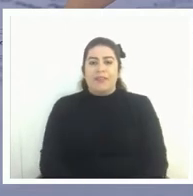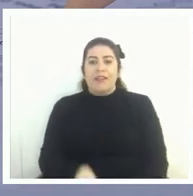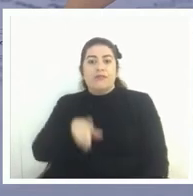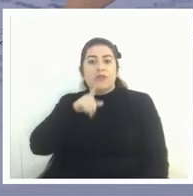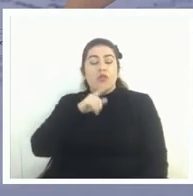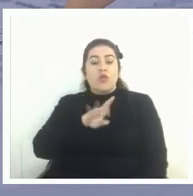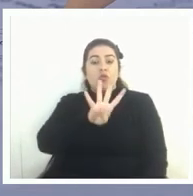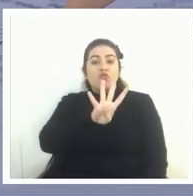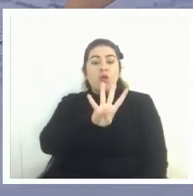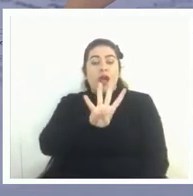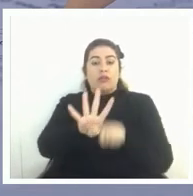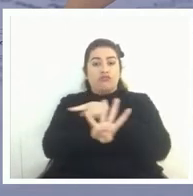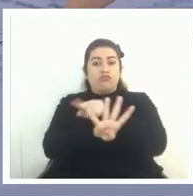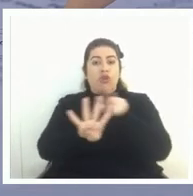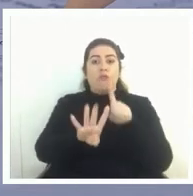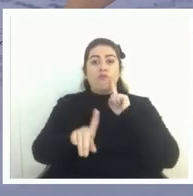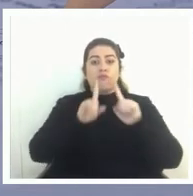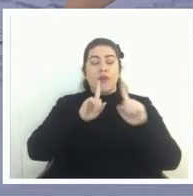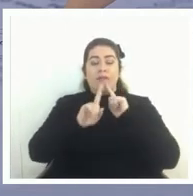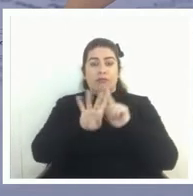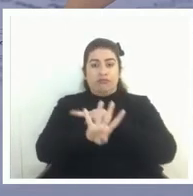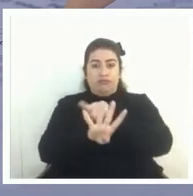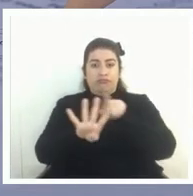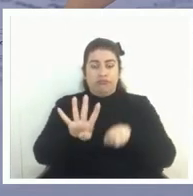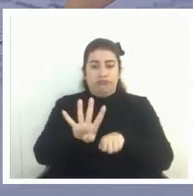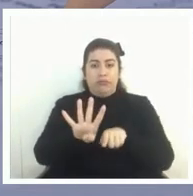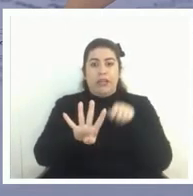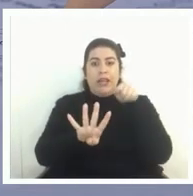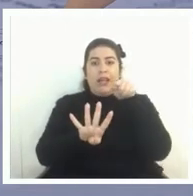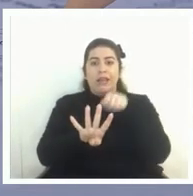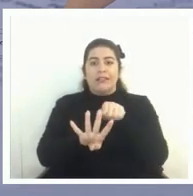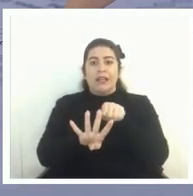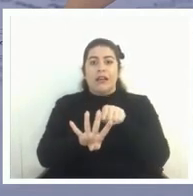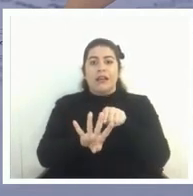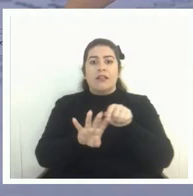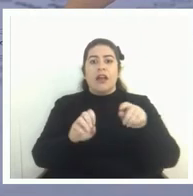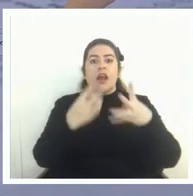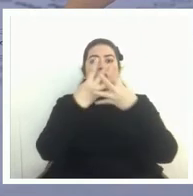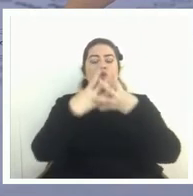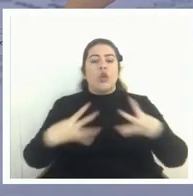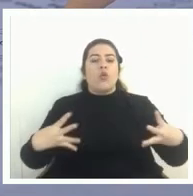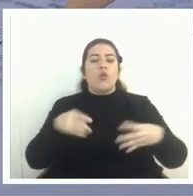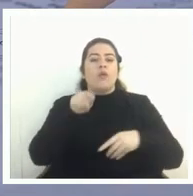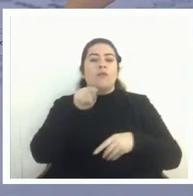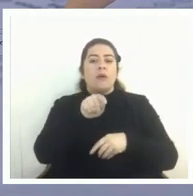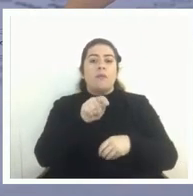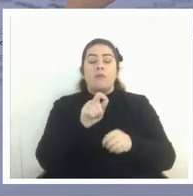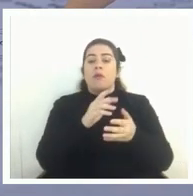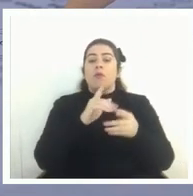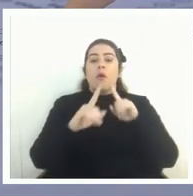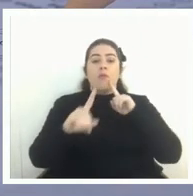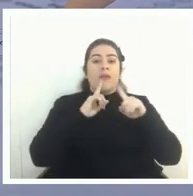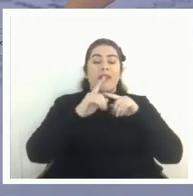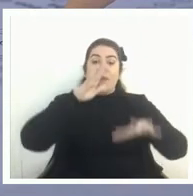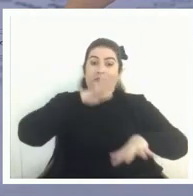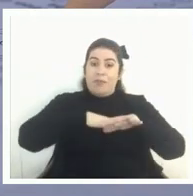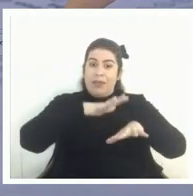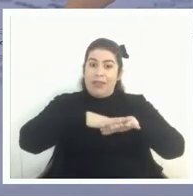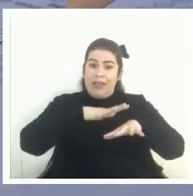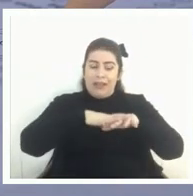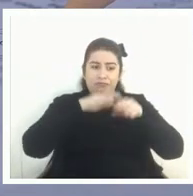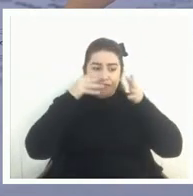pruebas que evaluaban cobertura curricular por ejemplo la prueba de matemáticas la precibida de matemáticas se